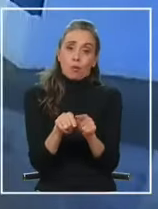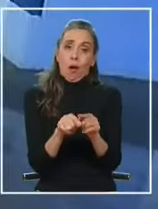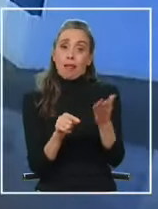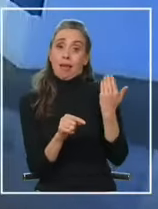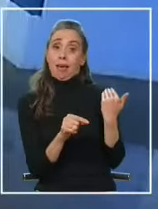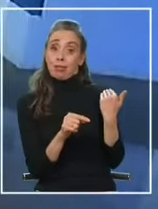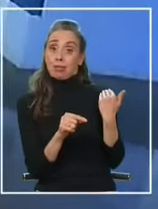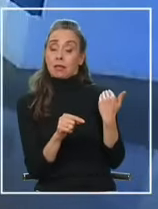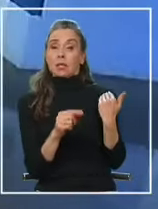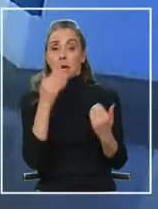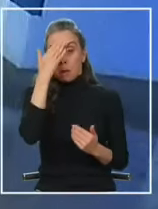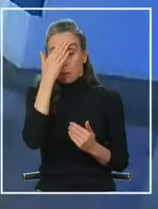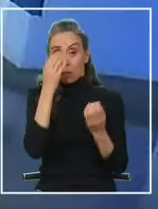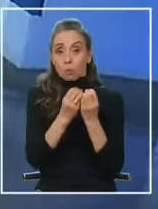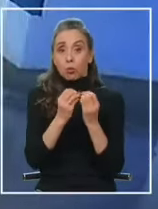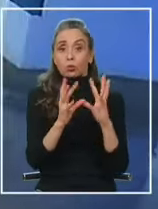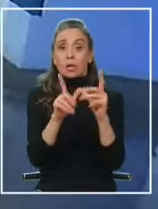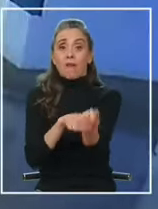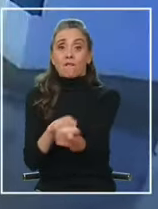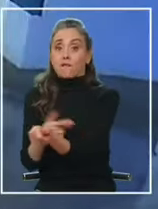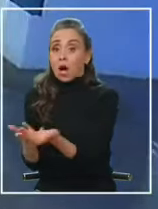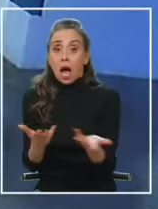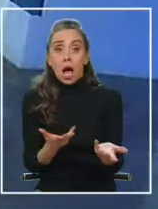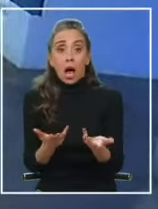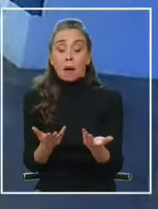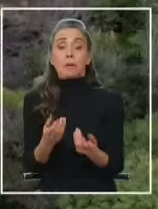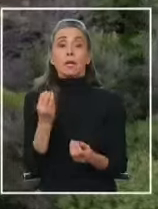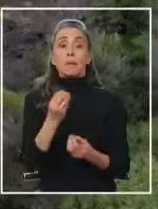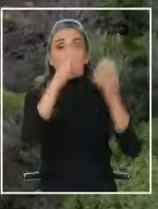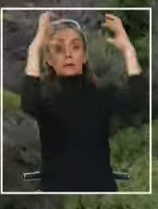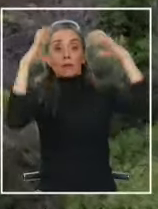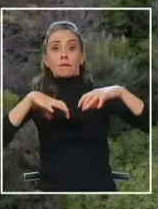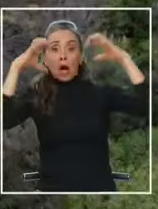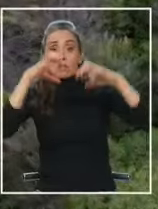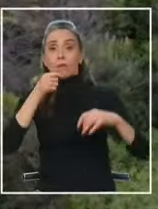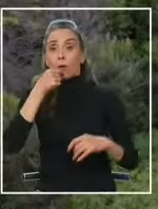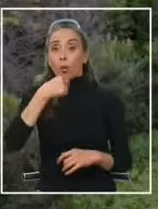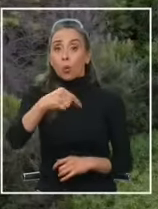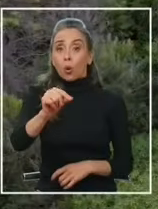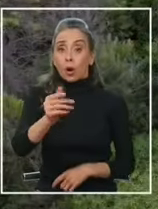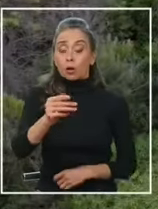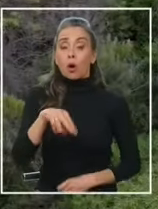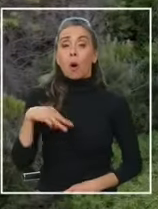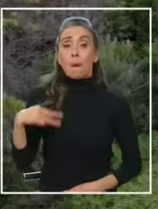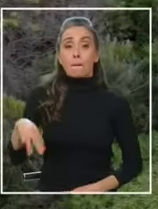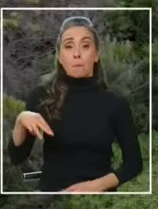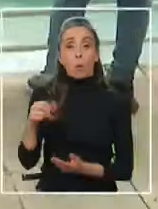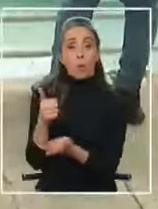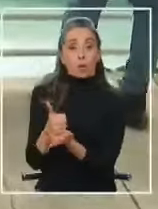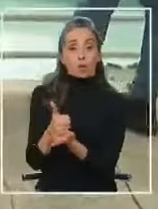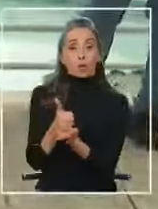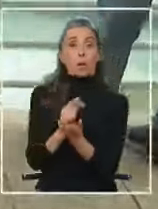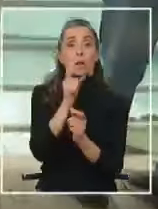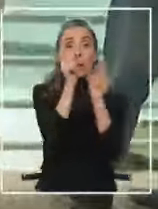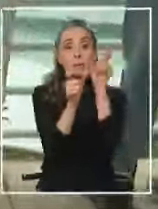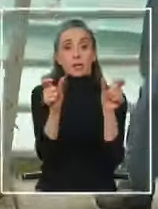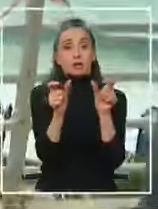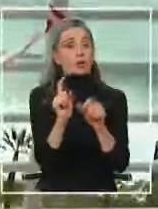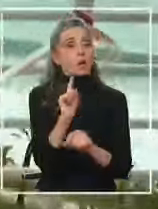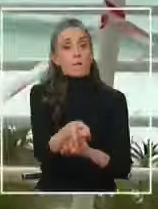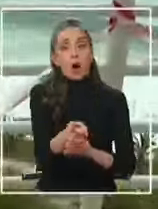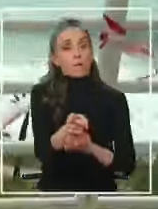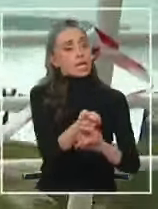Preocupación que se replica en decenas de familias frente al evento meteorológico que se aproxima. El municipio no descarta una evacuación